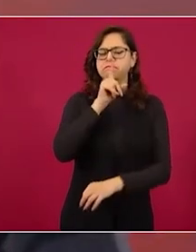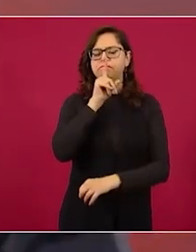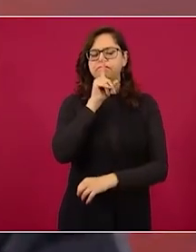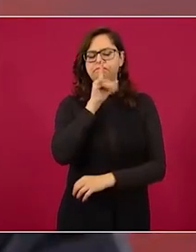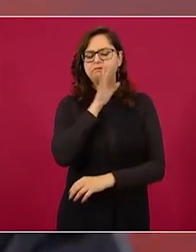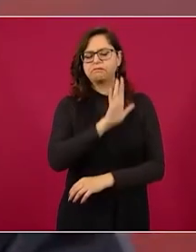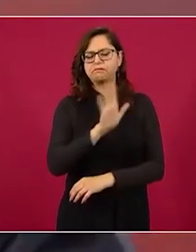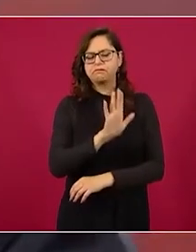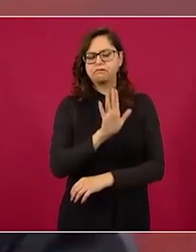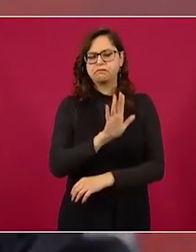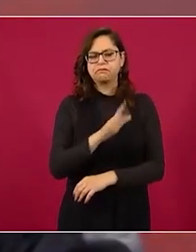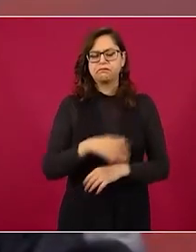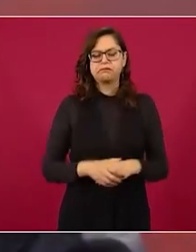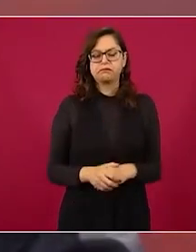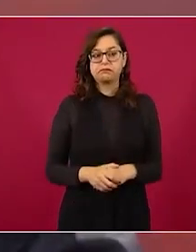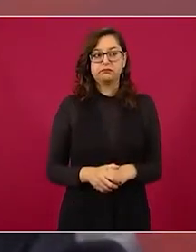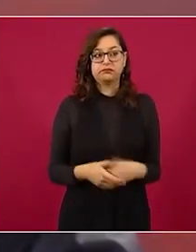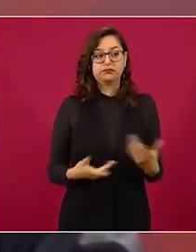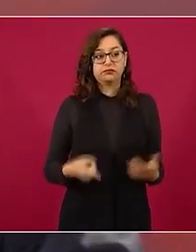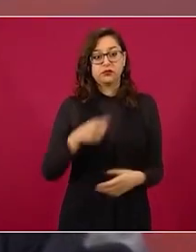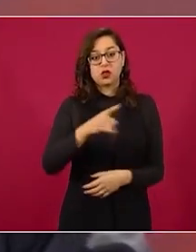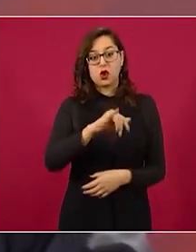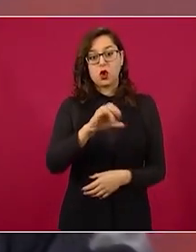Jorge Ramos